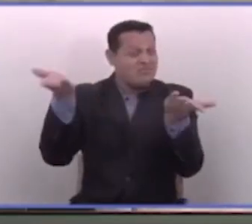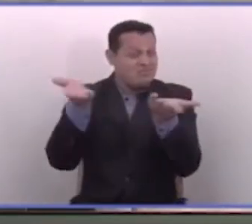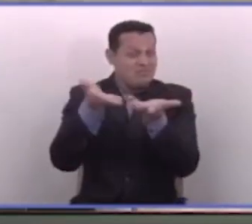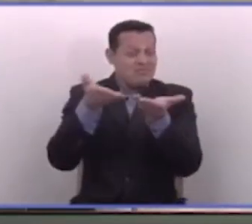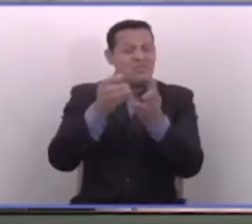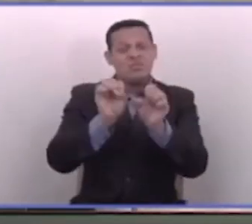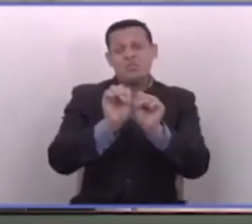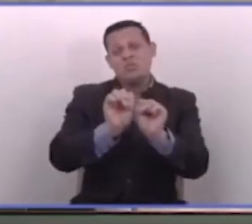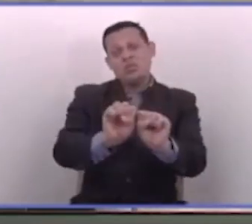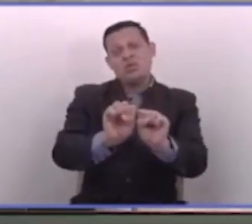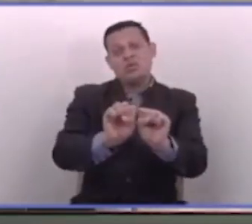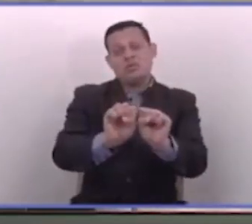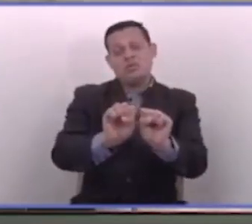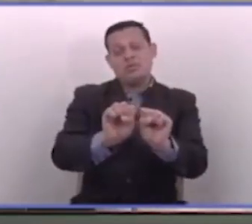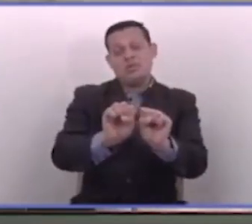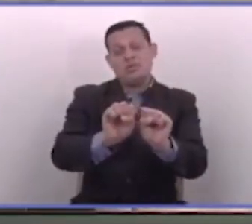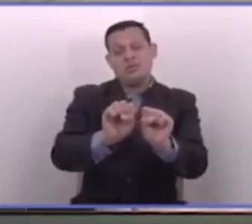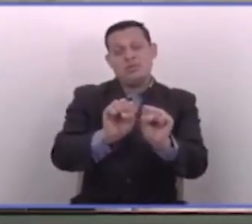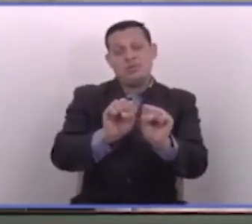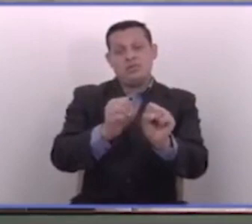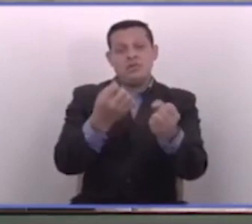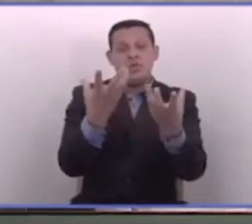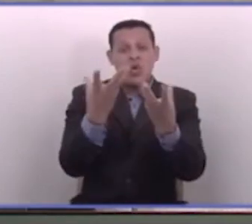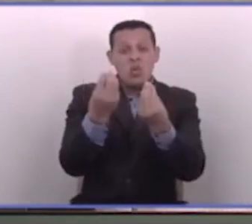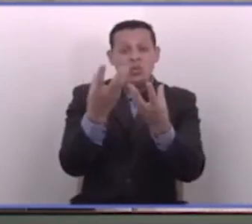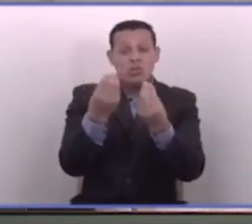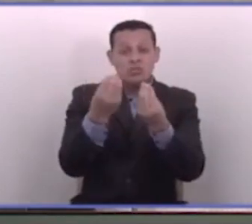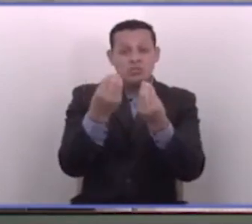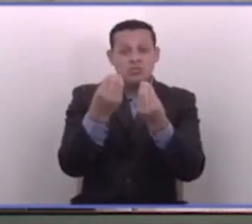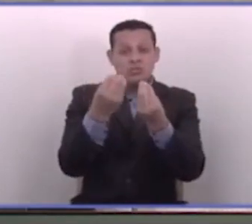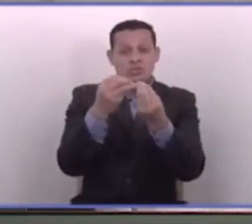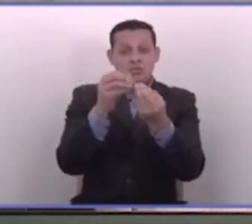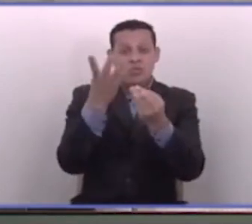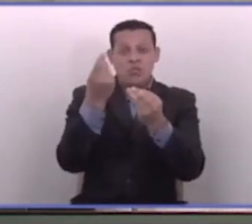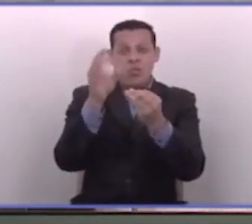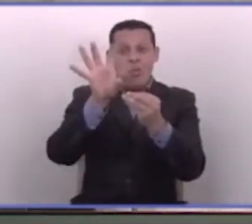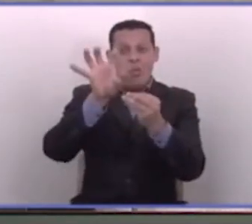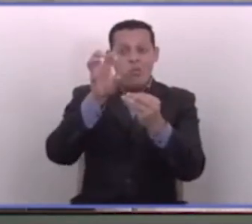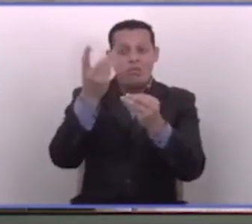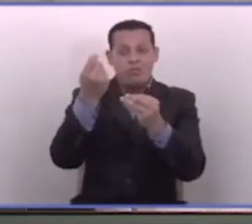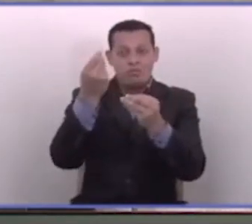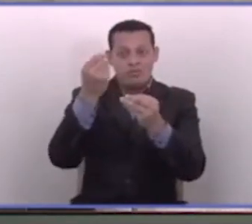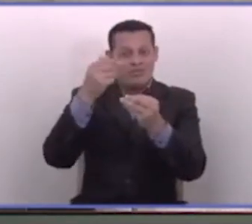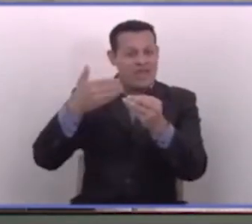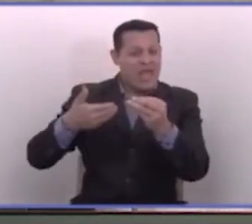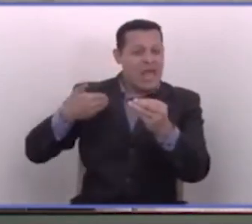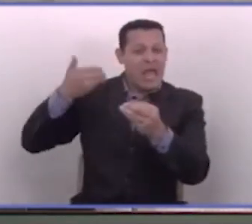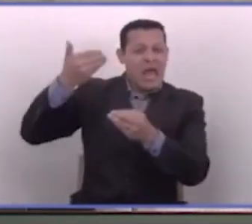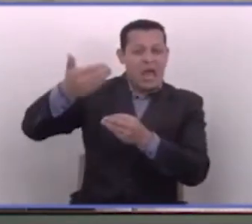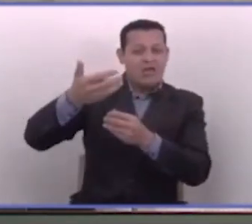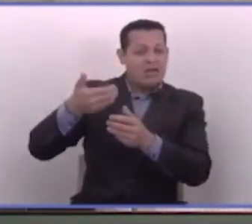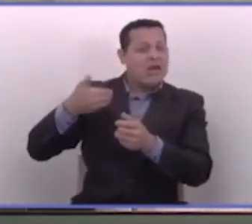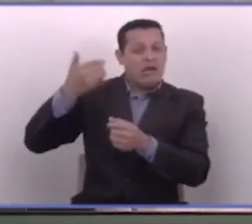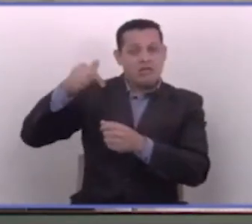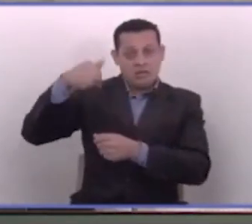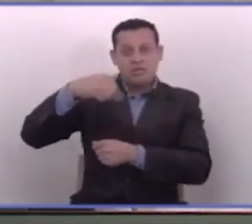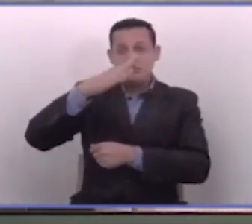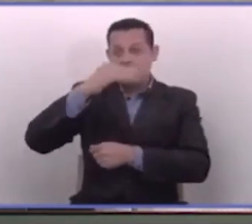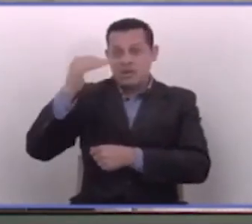muerte, zozobra y extorsión durante décadas en este país.